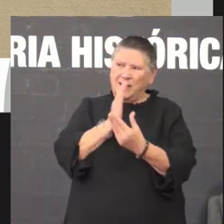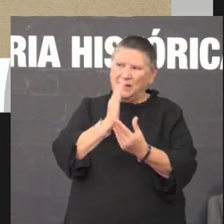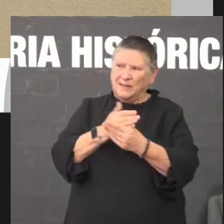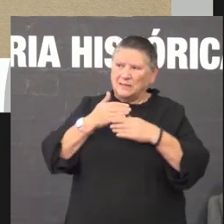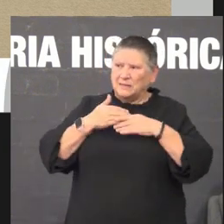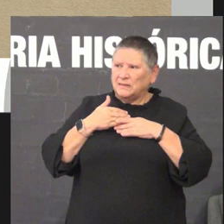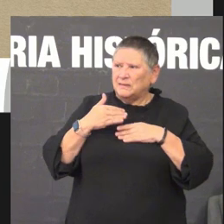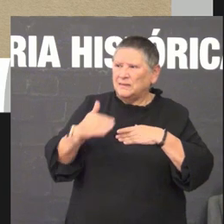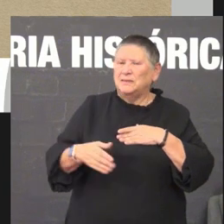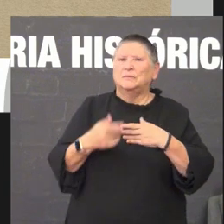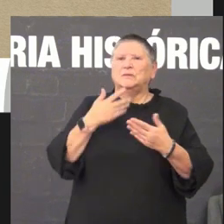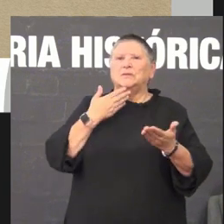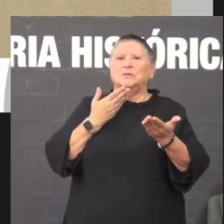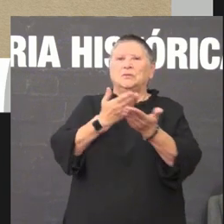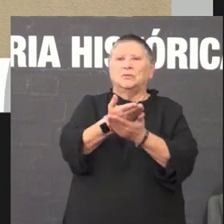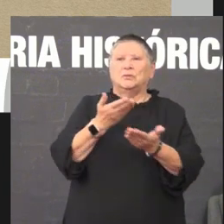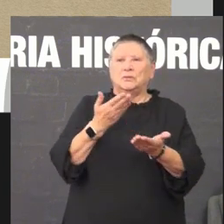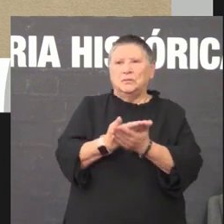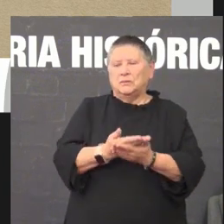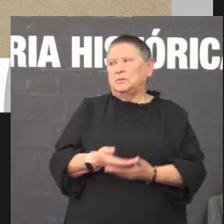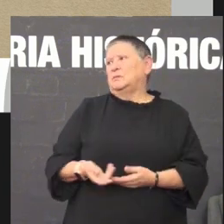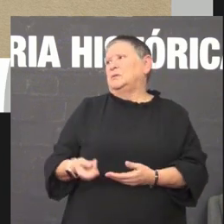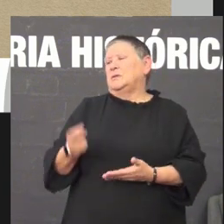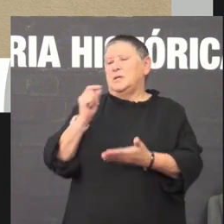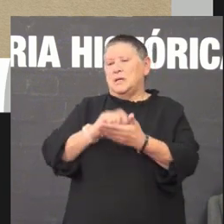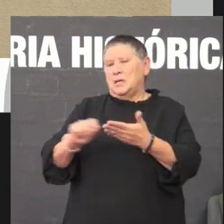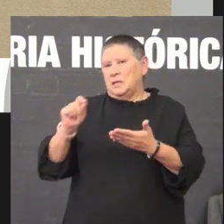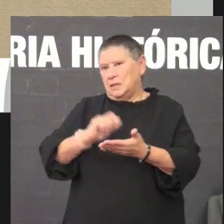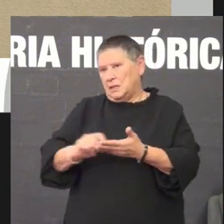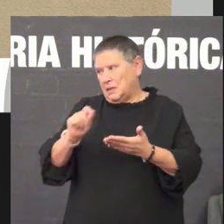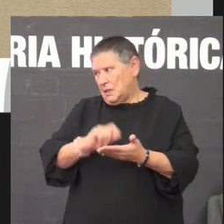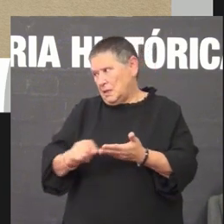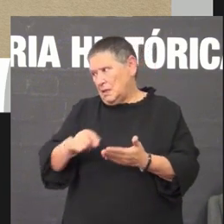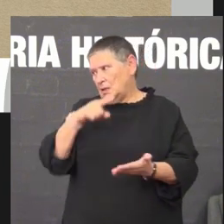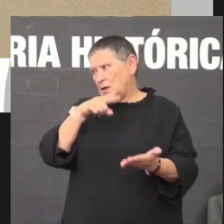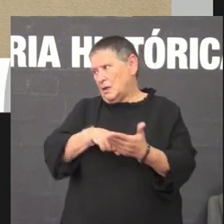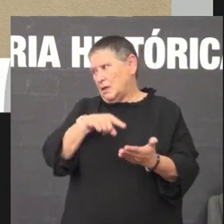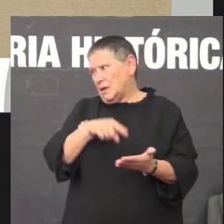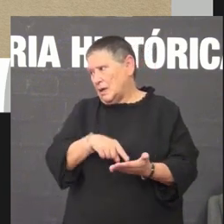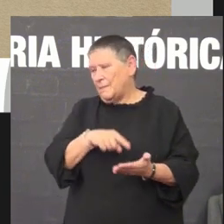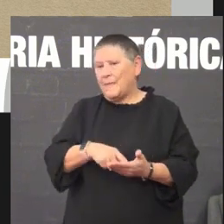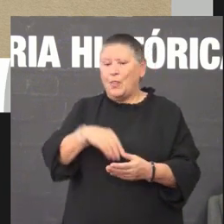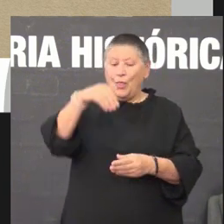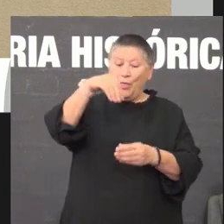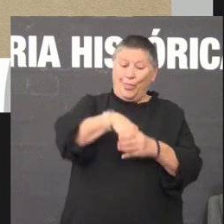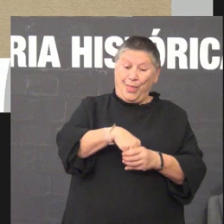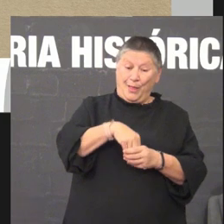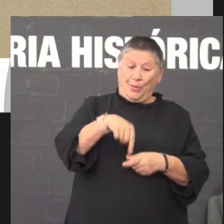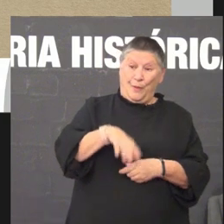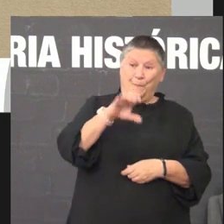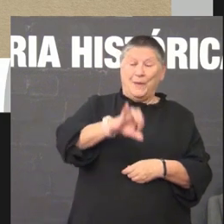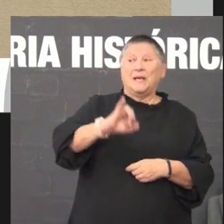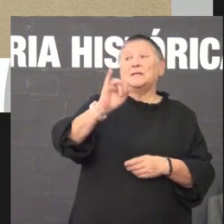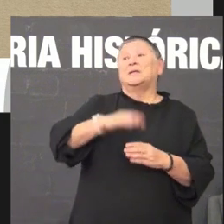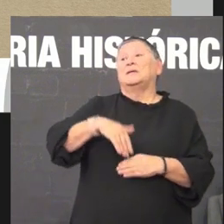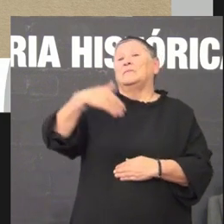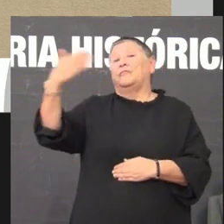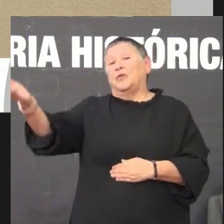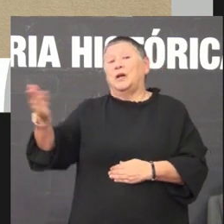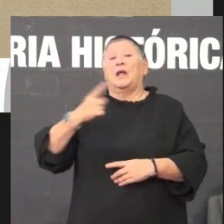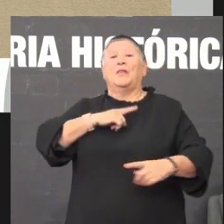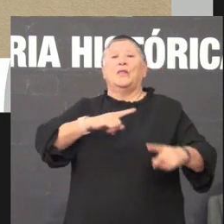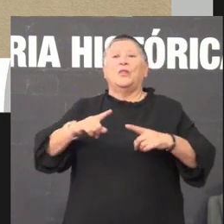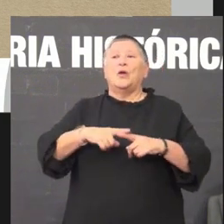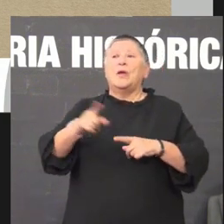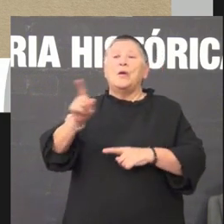instáncias que entregaban descritos constantes tanto desde dentro do país como desde desde a emigración como estaba proibido